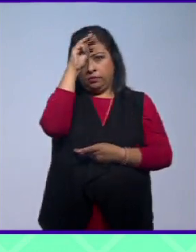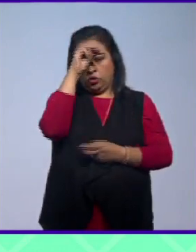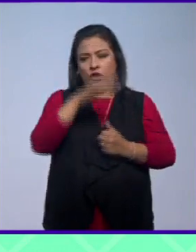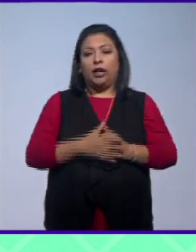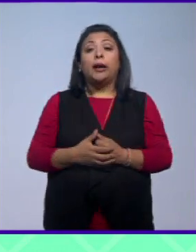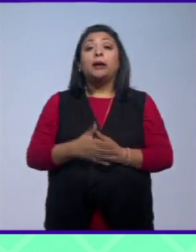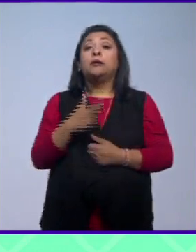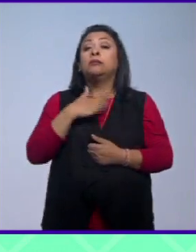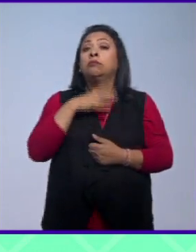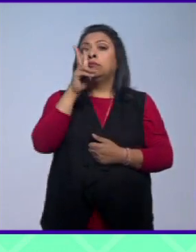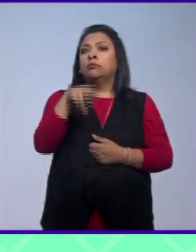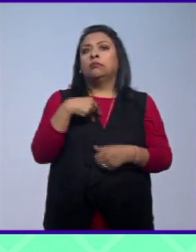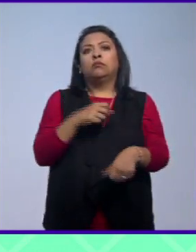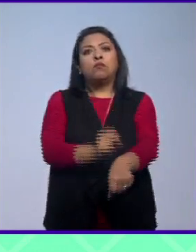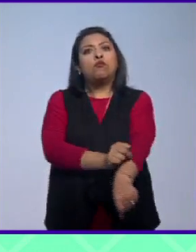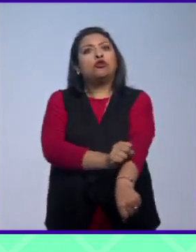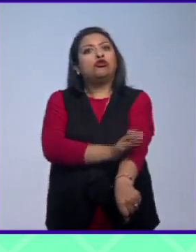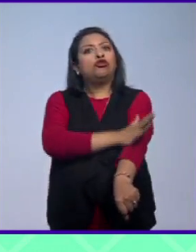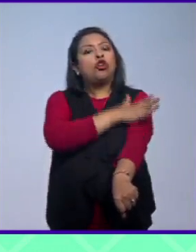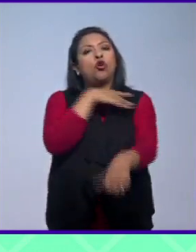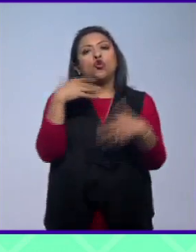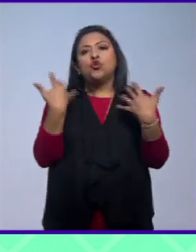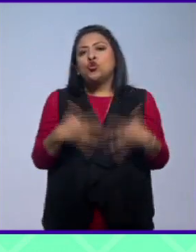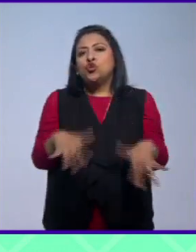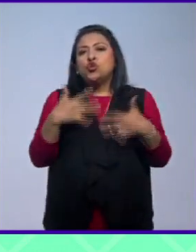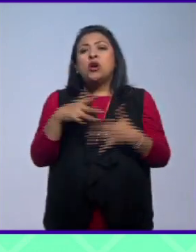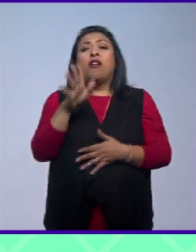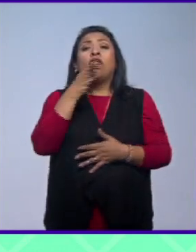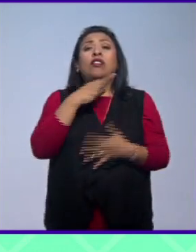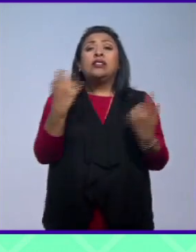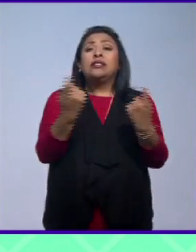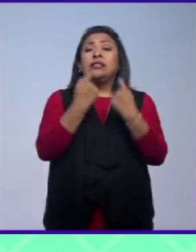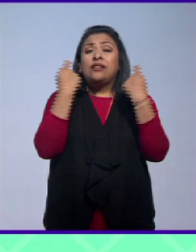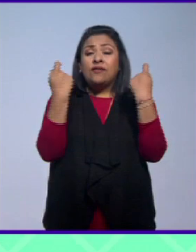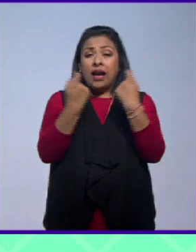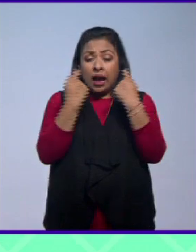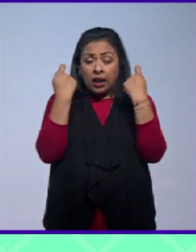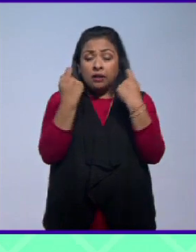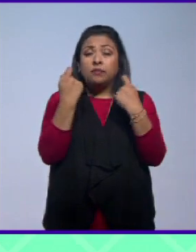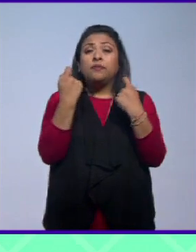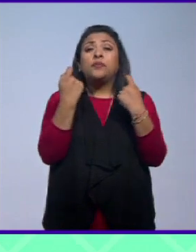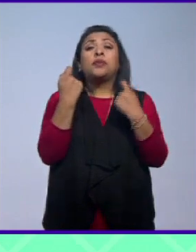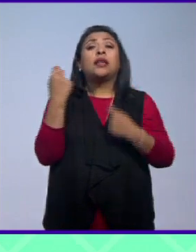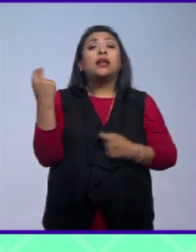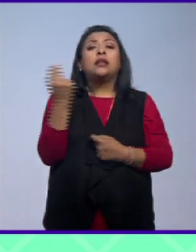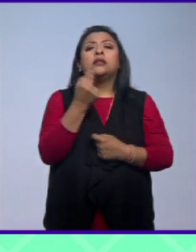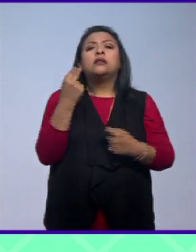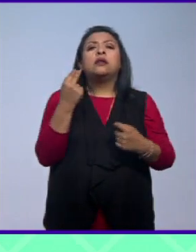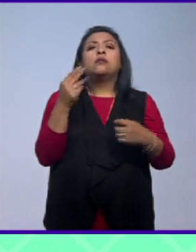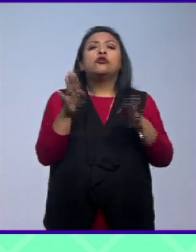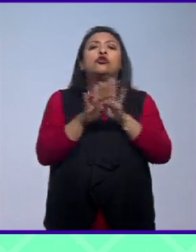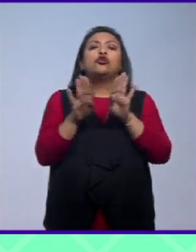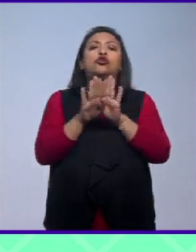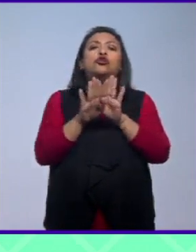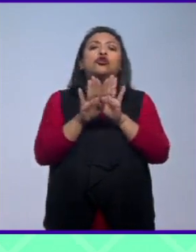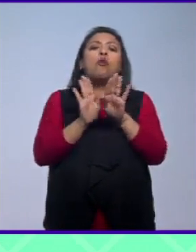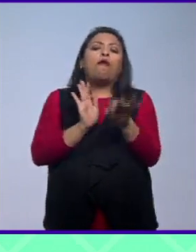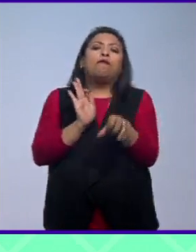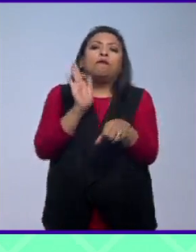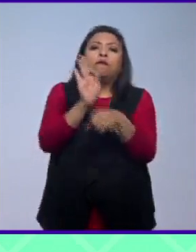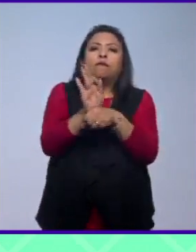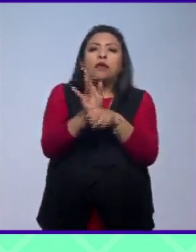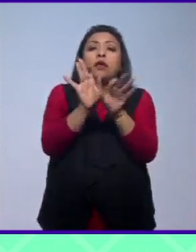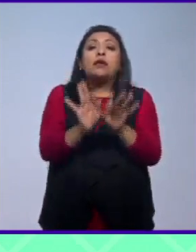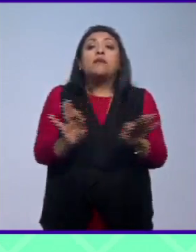Bueno, a mí me da mucha emoción porque pues es un festival que hay que hay que abrazarlo porque habla de algo que es muy